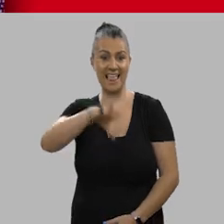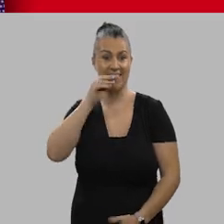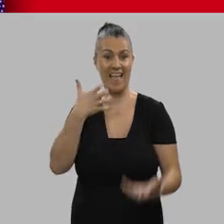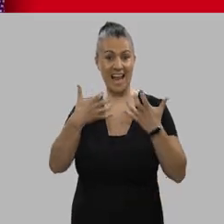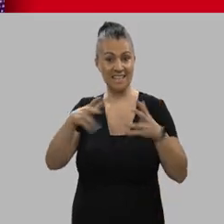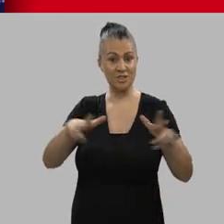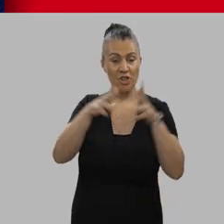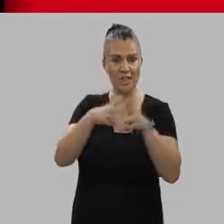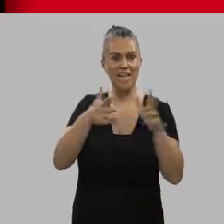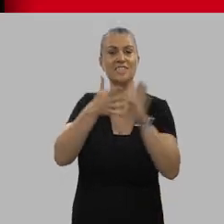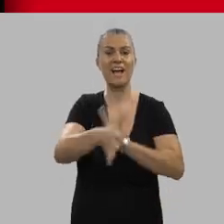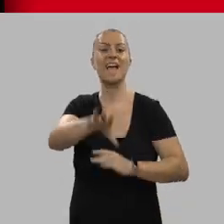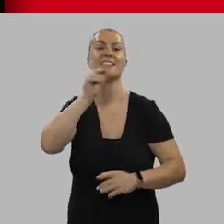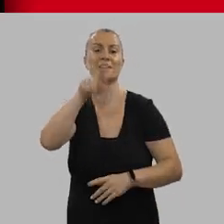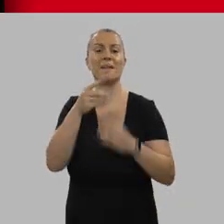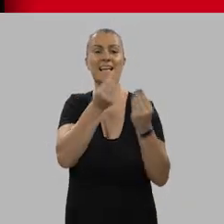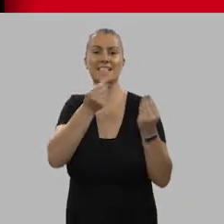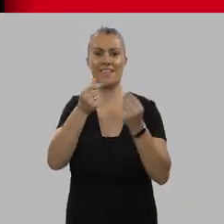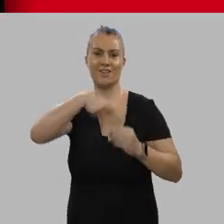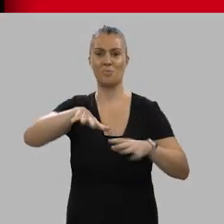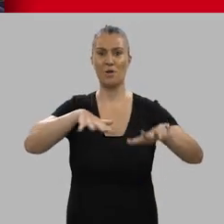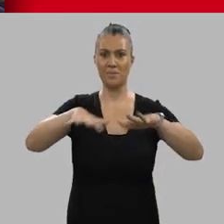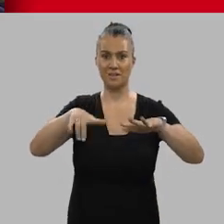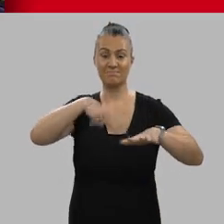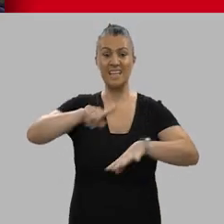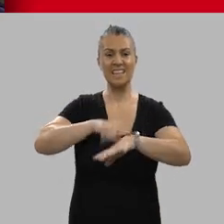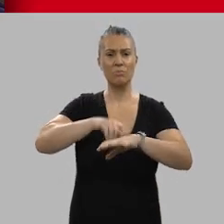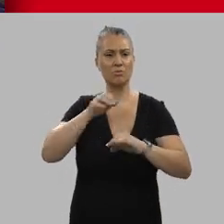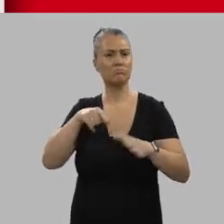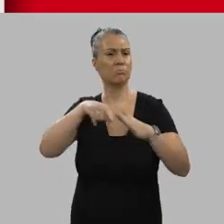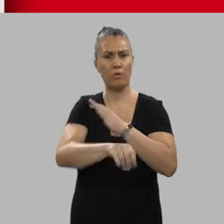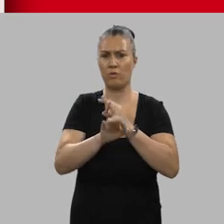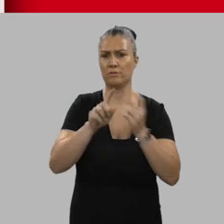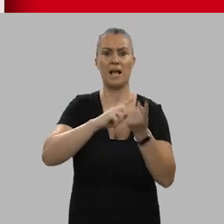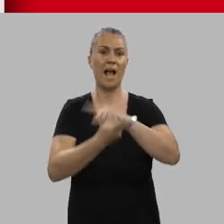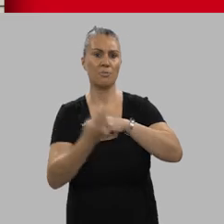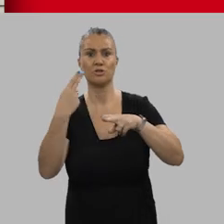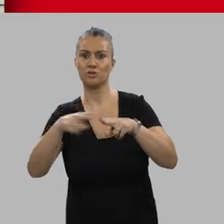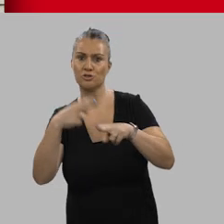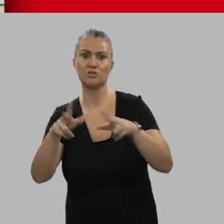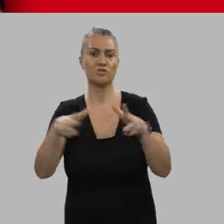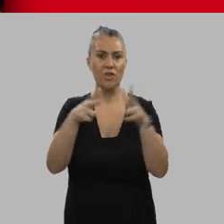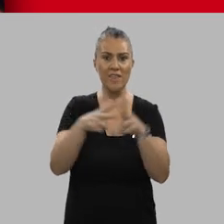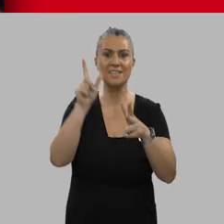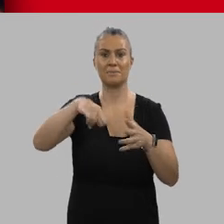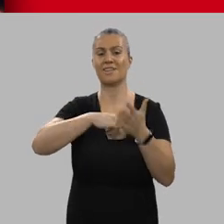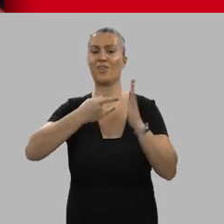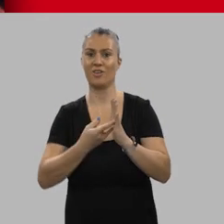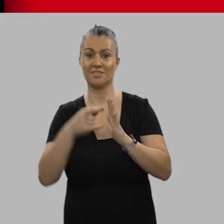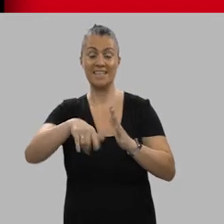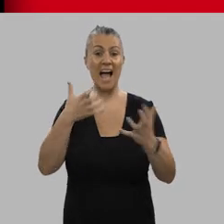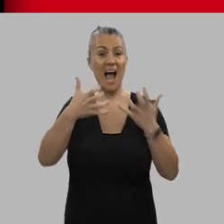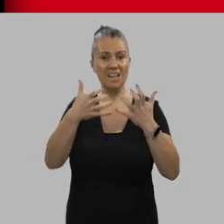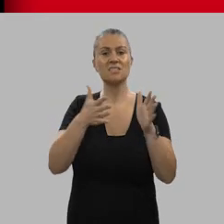Entender el arte de una sociedad es entender la esencia de lo que nos mueve. Vivimos tiempos de profundos cambios sociales, políticos y tecnológicos,